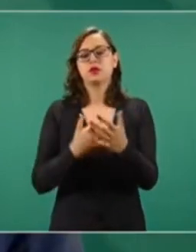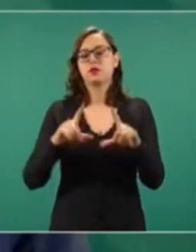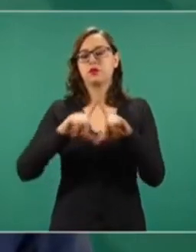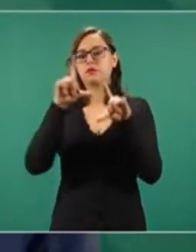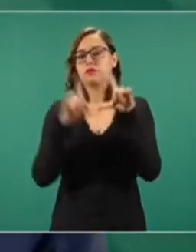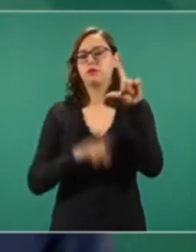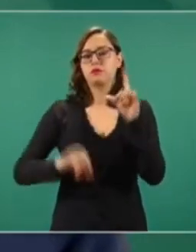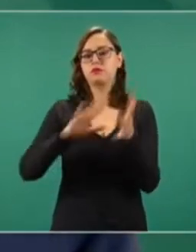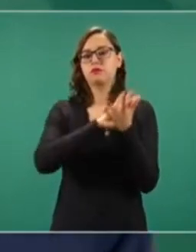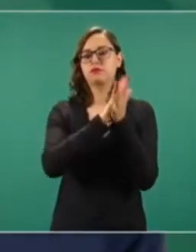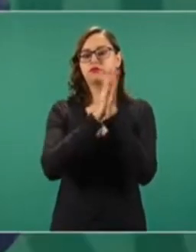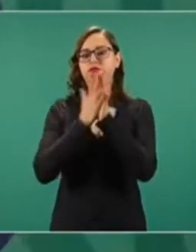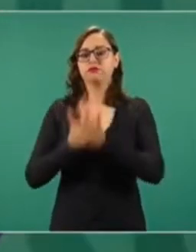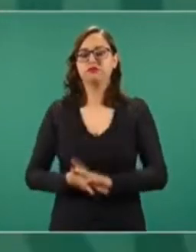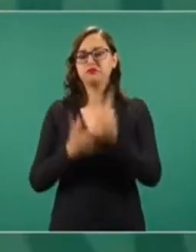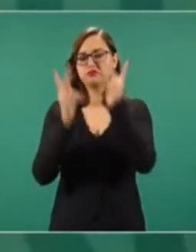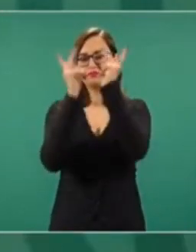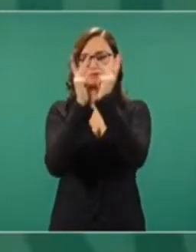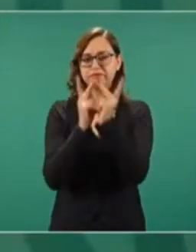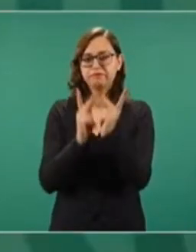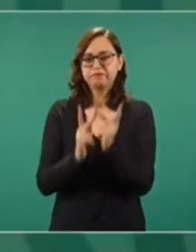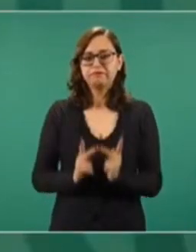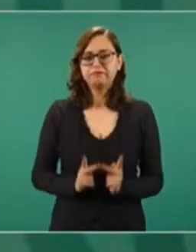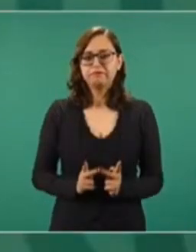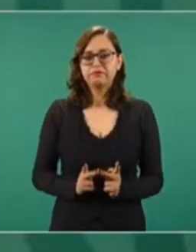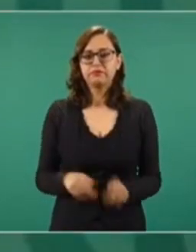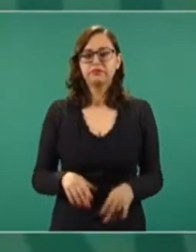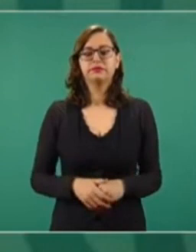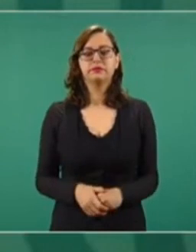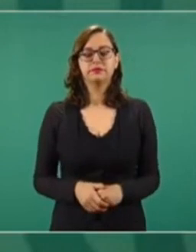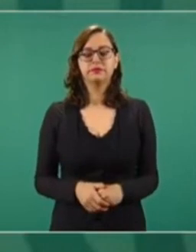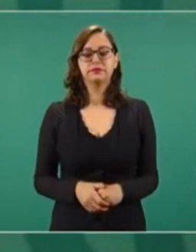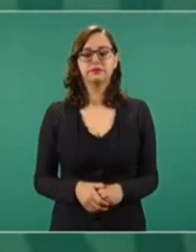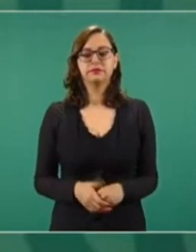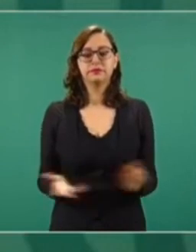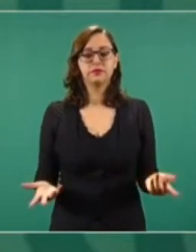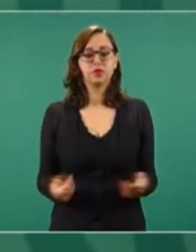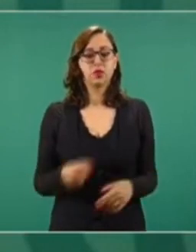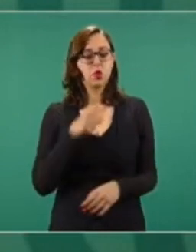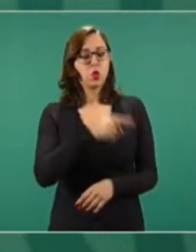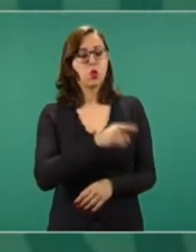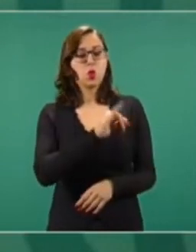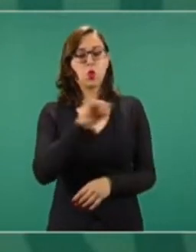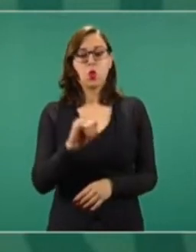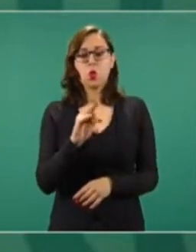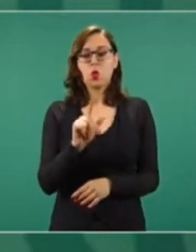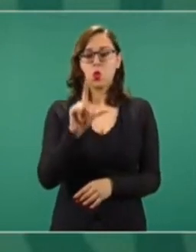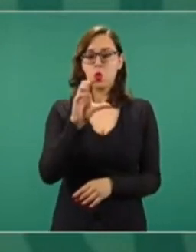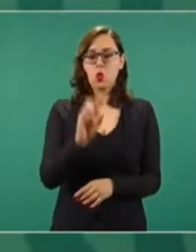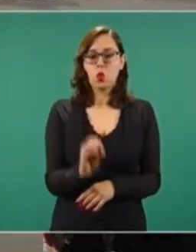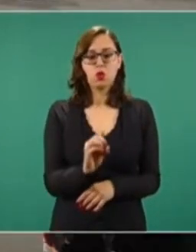país. Gracias a Julio se llevó a cabo